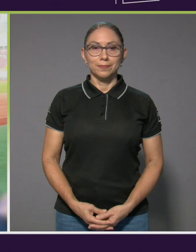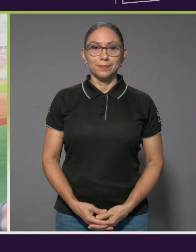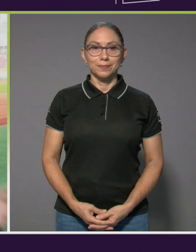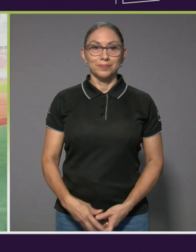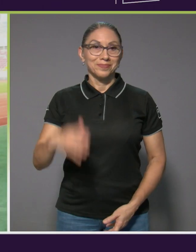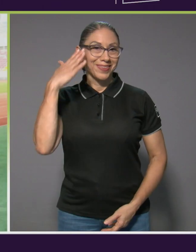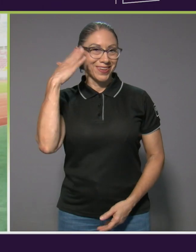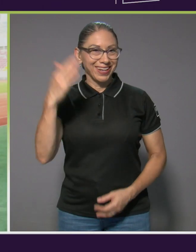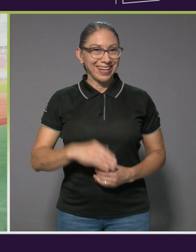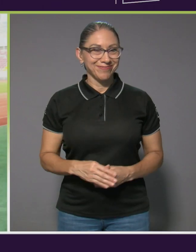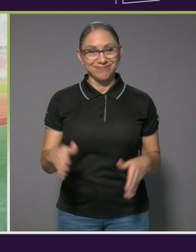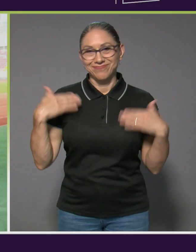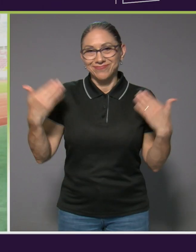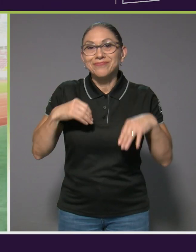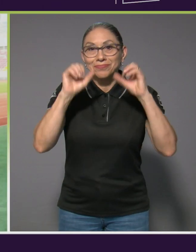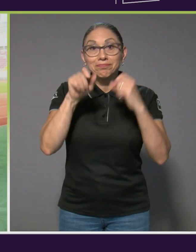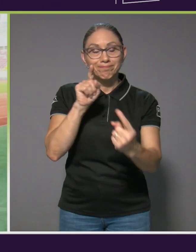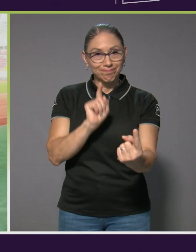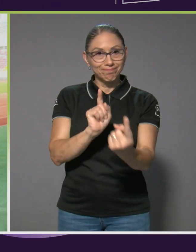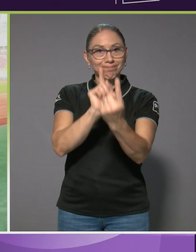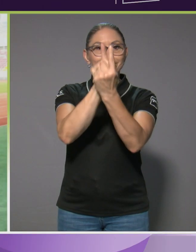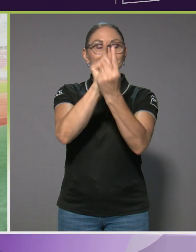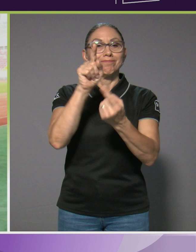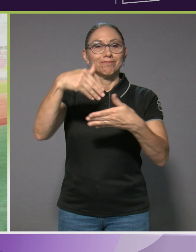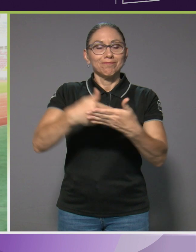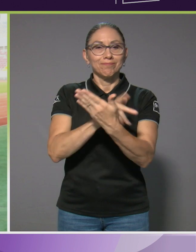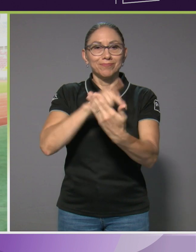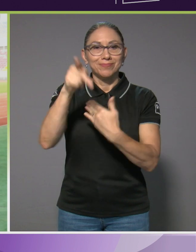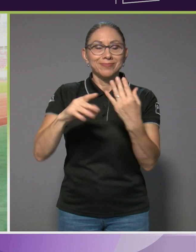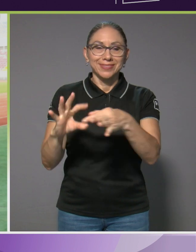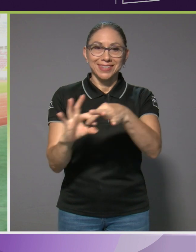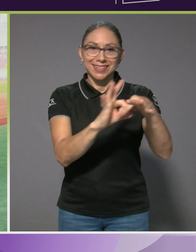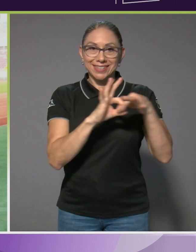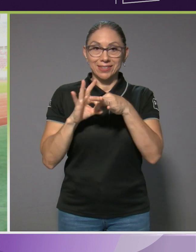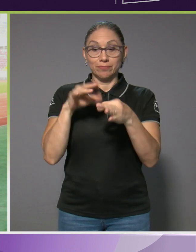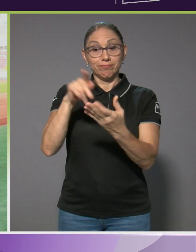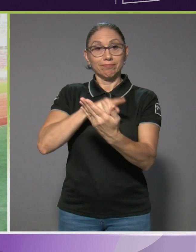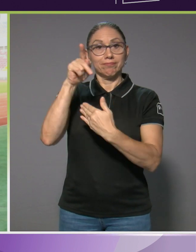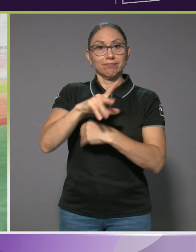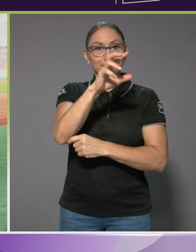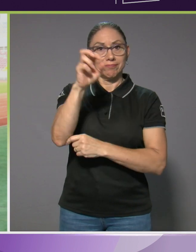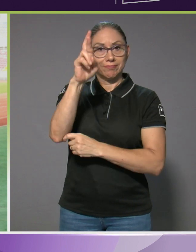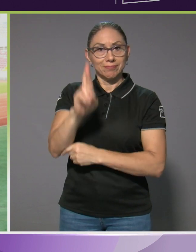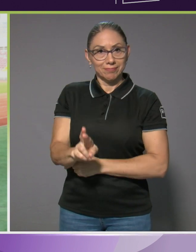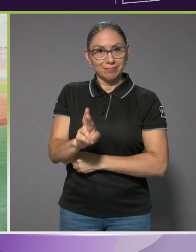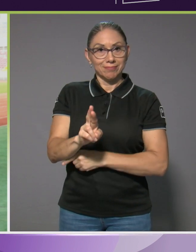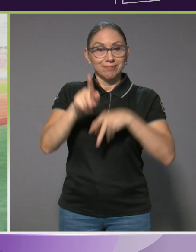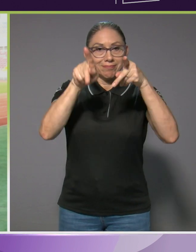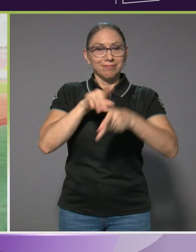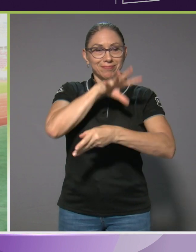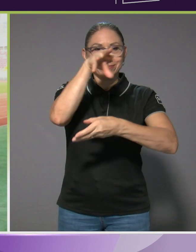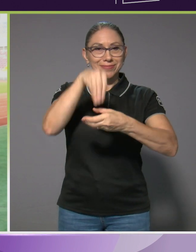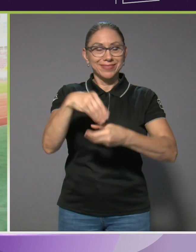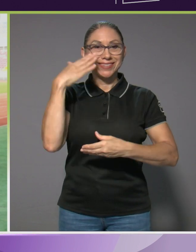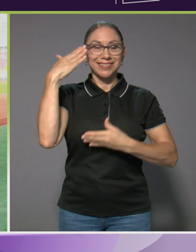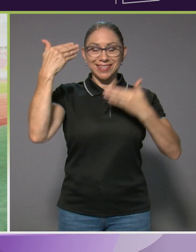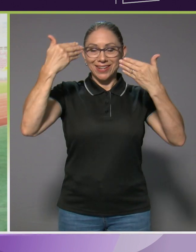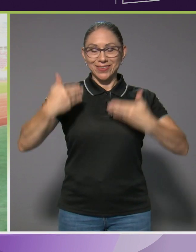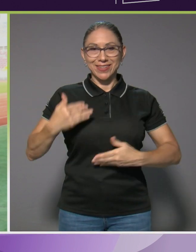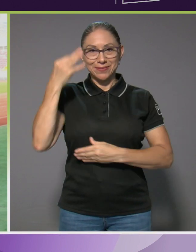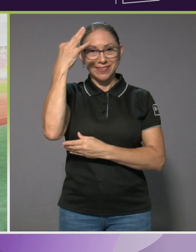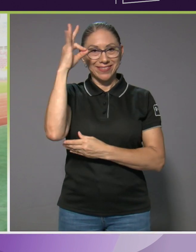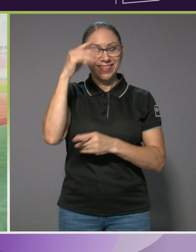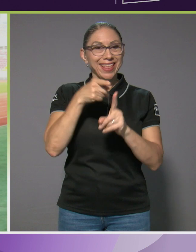Hola, qué alegría poder encontrarnos en una nueva edición de Nexos, el programa costarricense de la inclusión. Les saluda María Fernanda